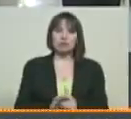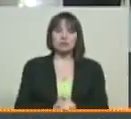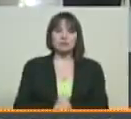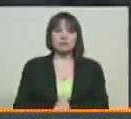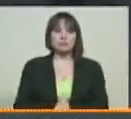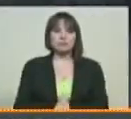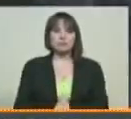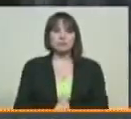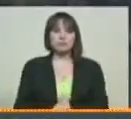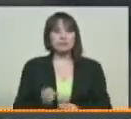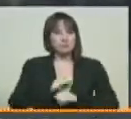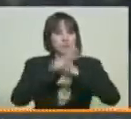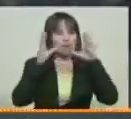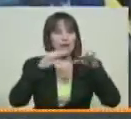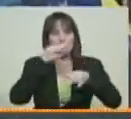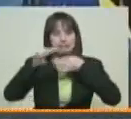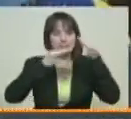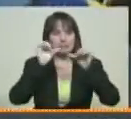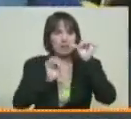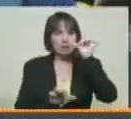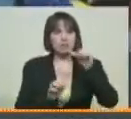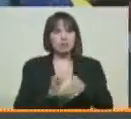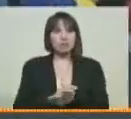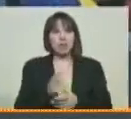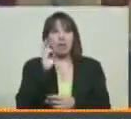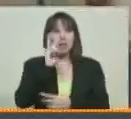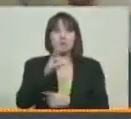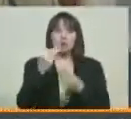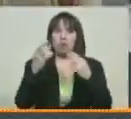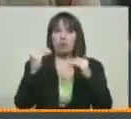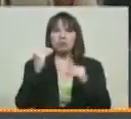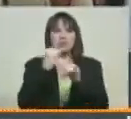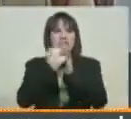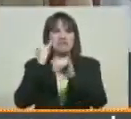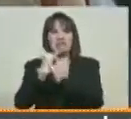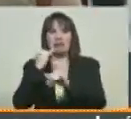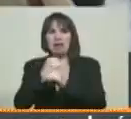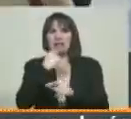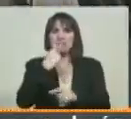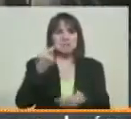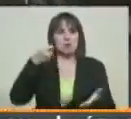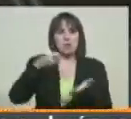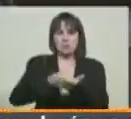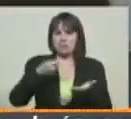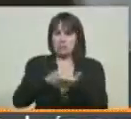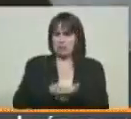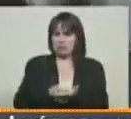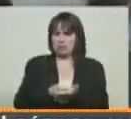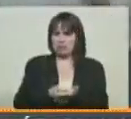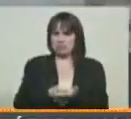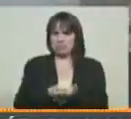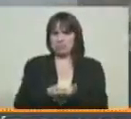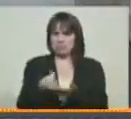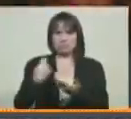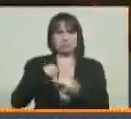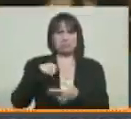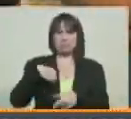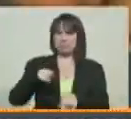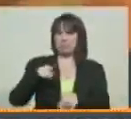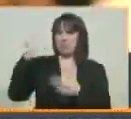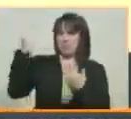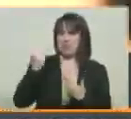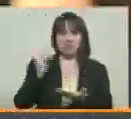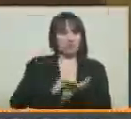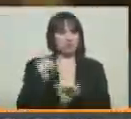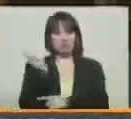Y quería aclarar algo rapidito. Porque he visto mucho en las redes sociales que dicen que a nosotros nos están pagando. Nosotros no nos están pagando. Nosotros nos estamos